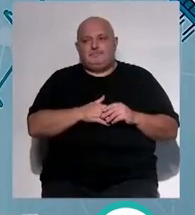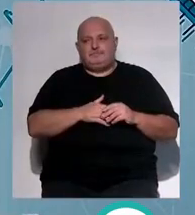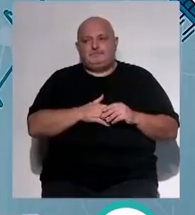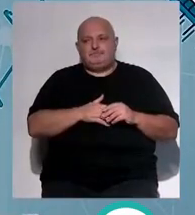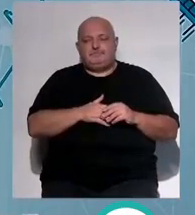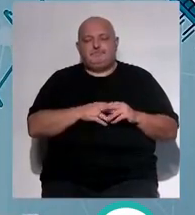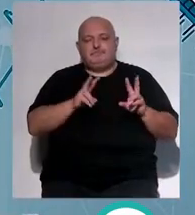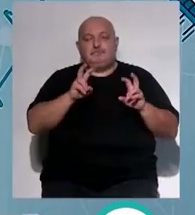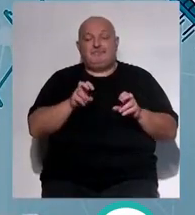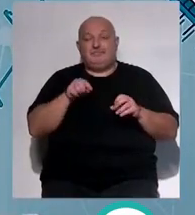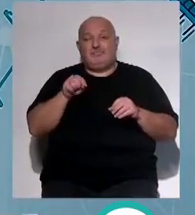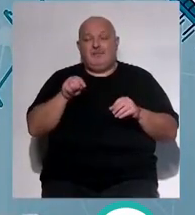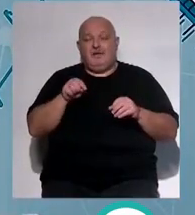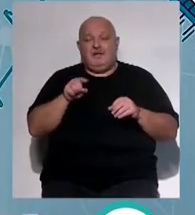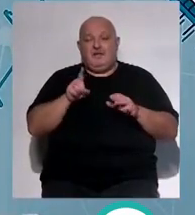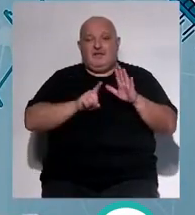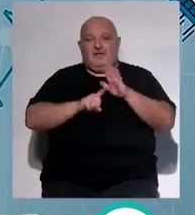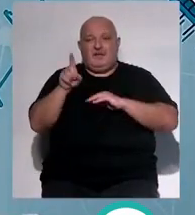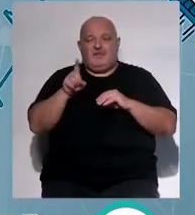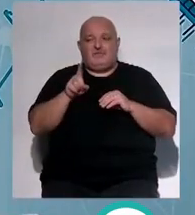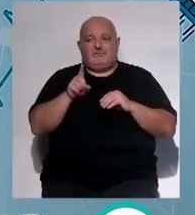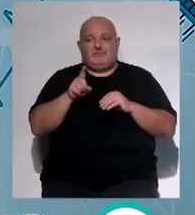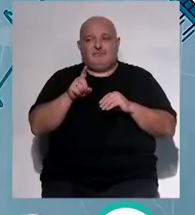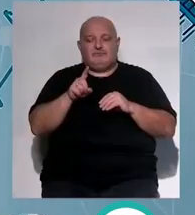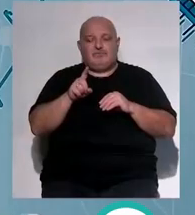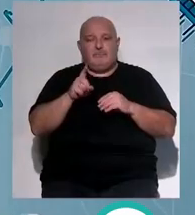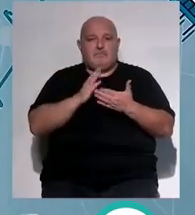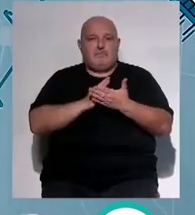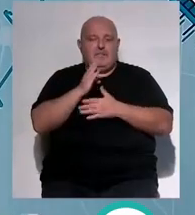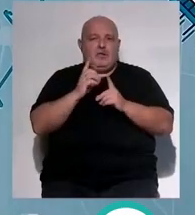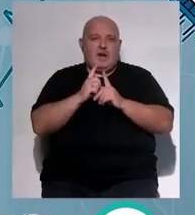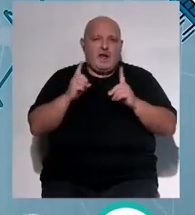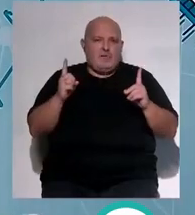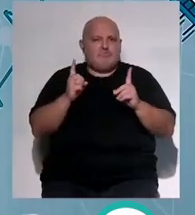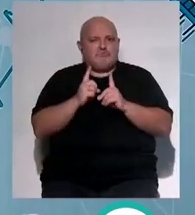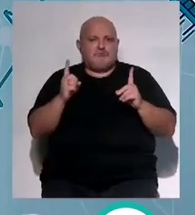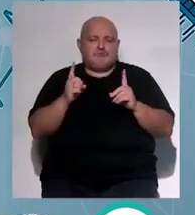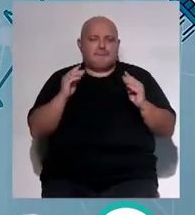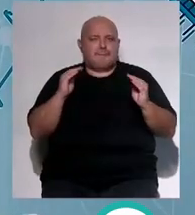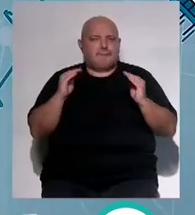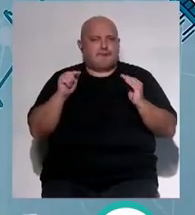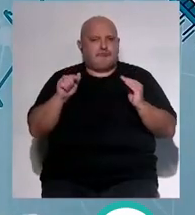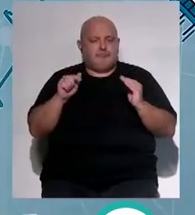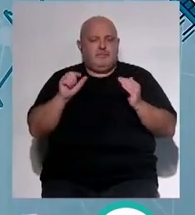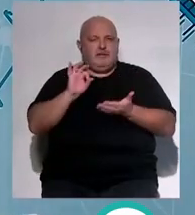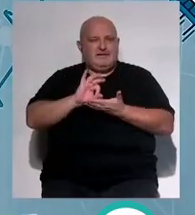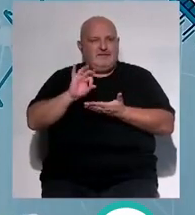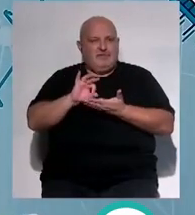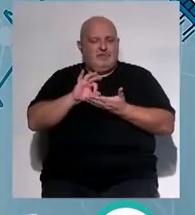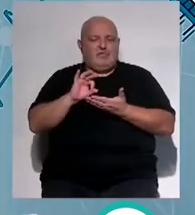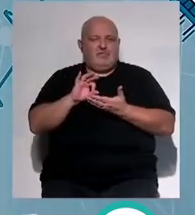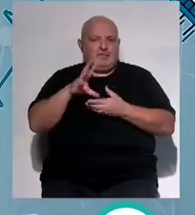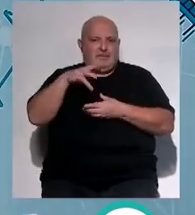en cuanto a ese desarrollo a medio largo plazo de los servicios que